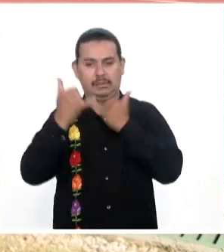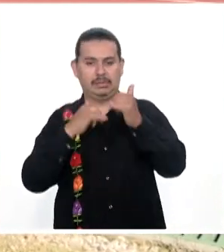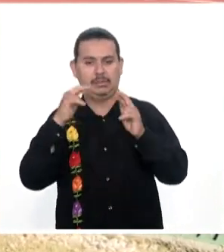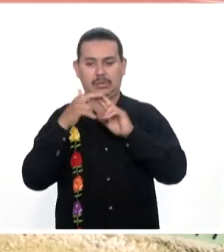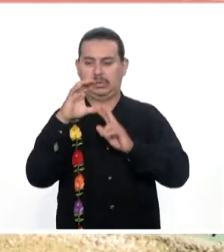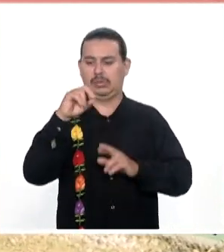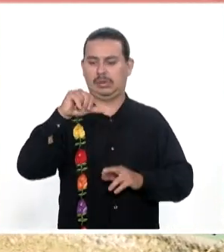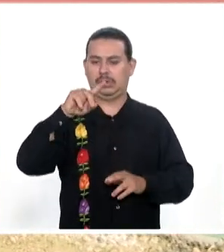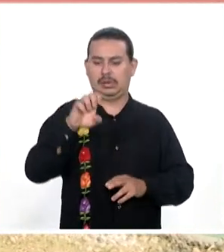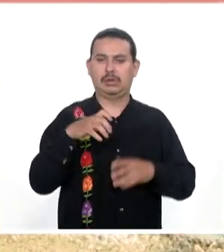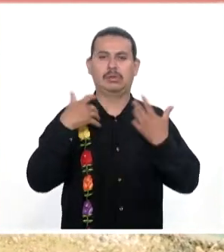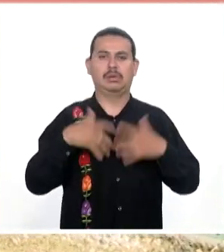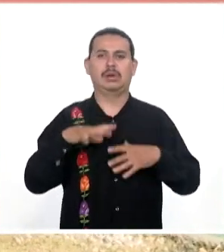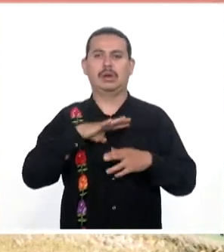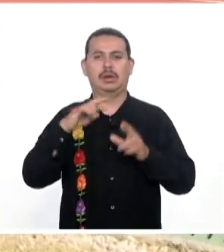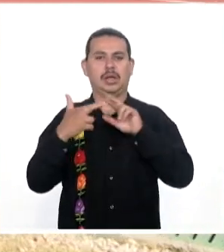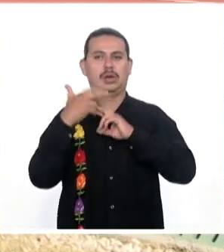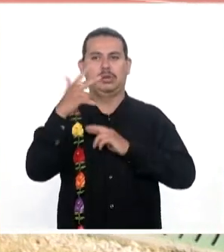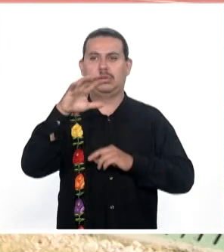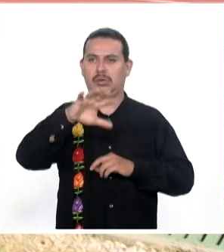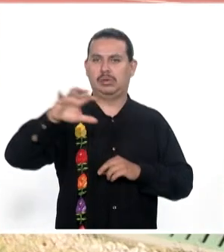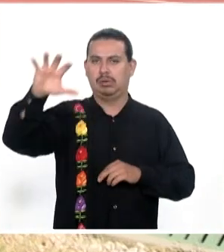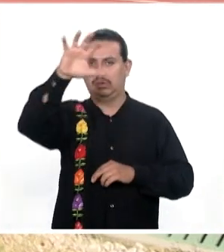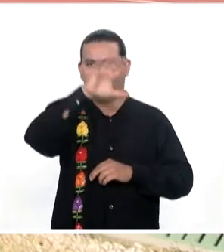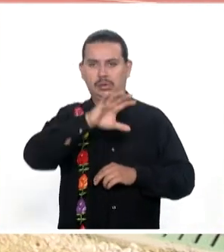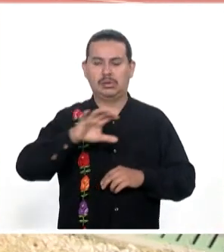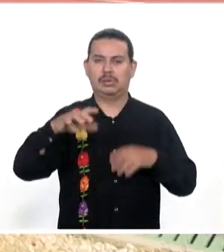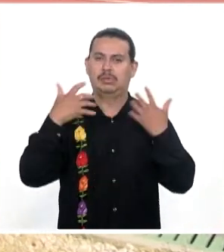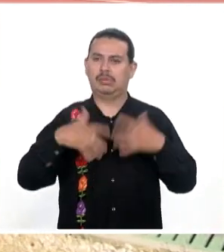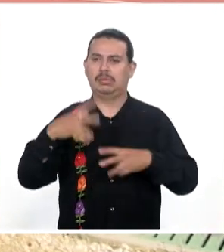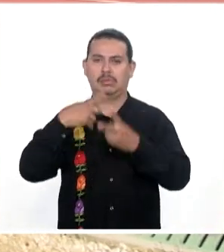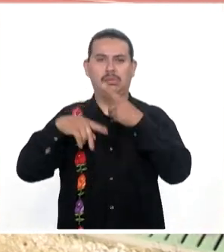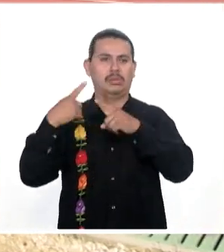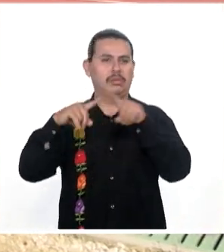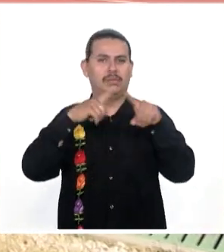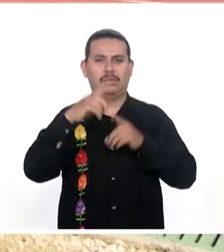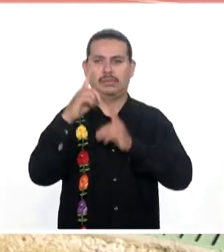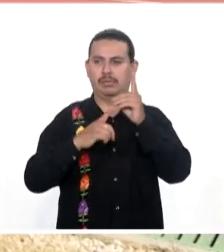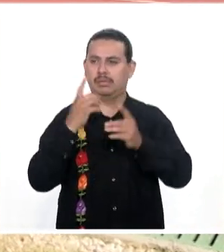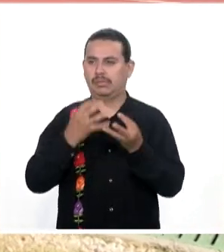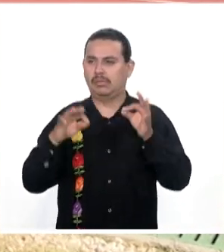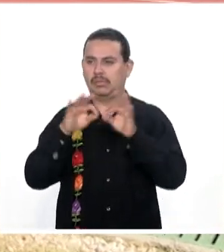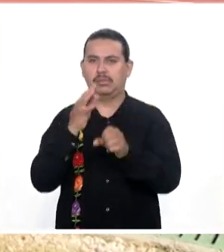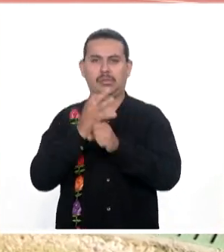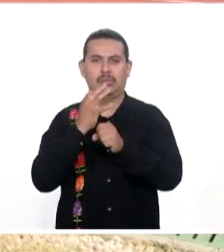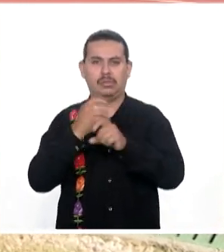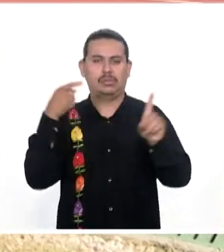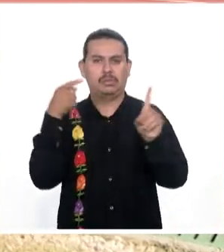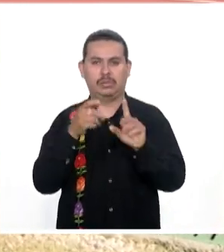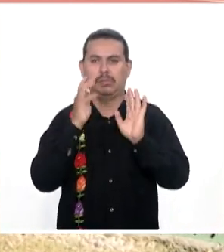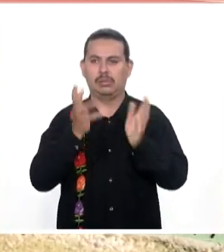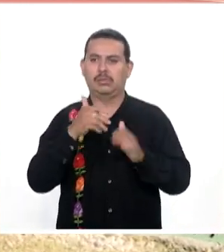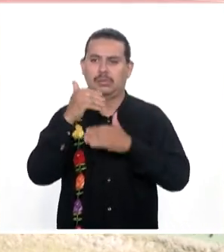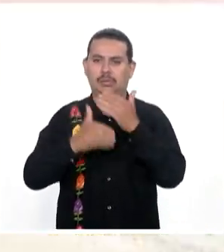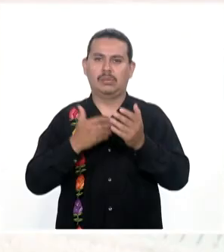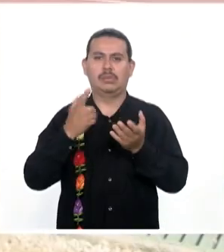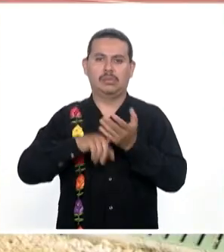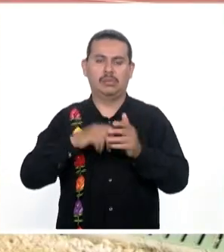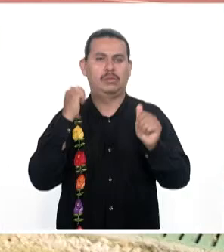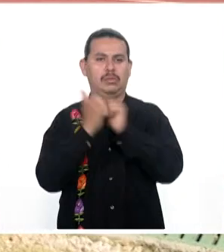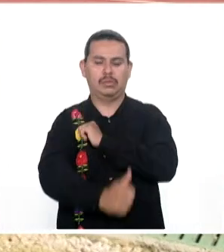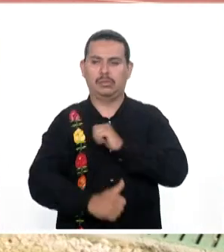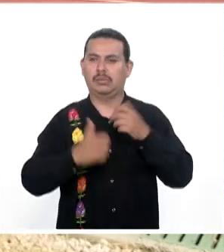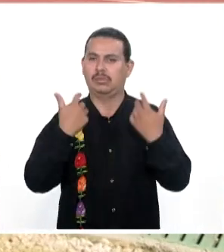Conade Donde vienen Las ocho regiones Del estado En los diferentes deportes Pero en especial Ahorita estamos En el mío Que es el atletismo